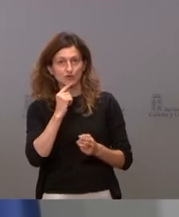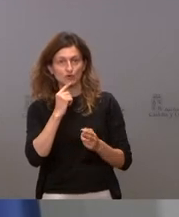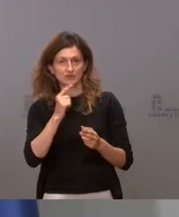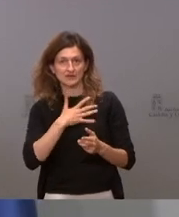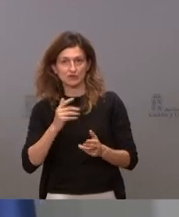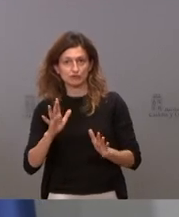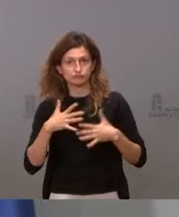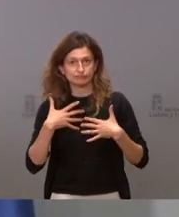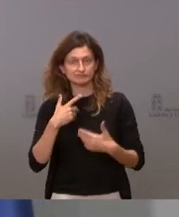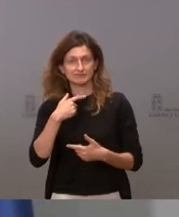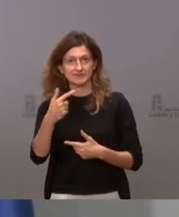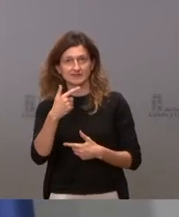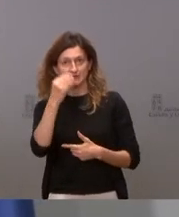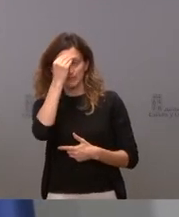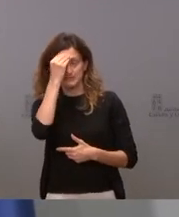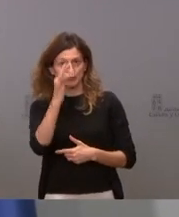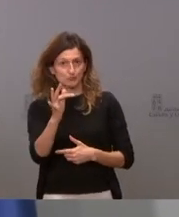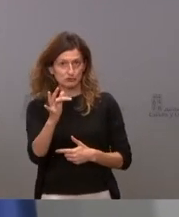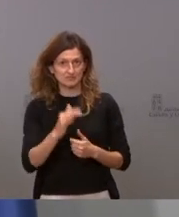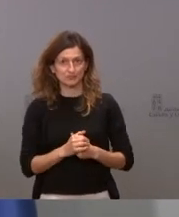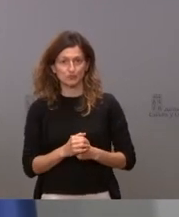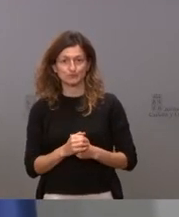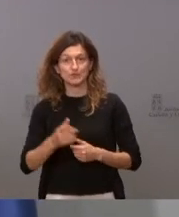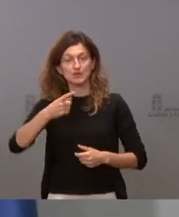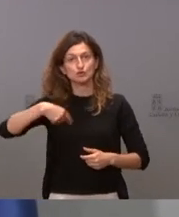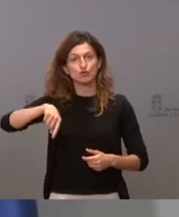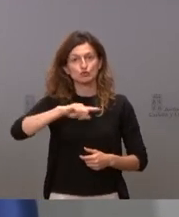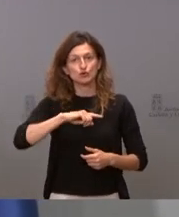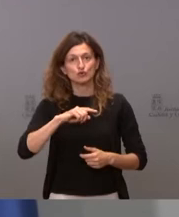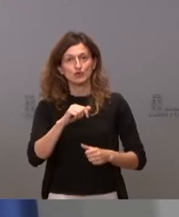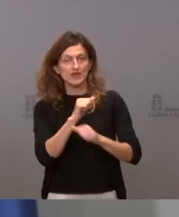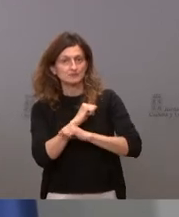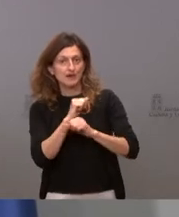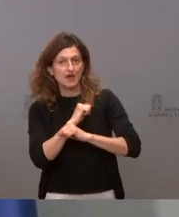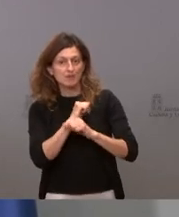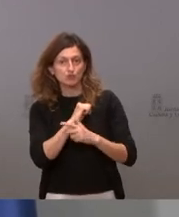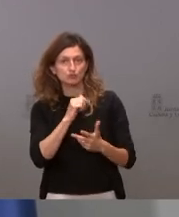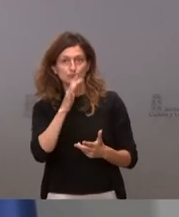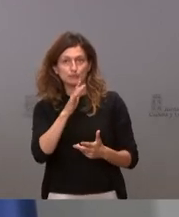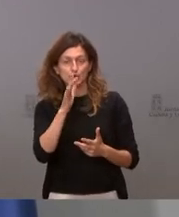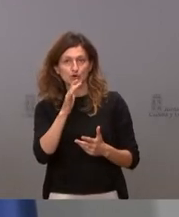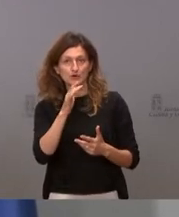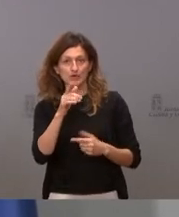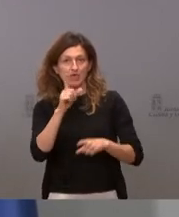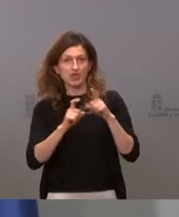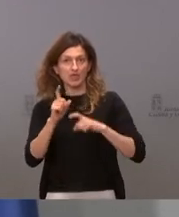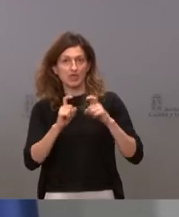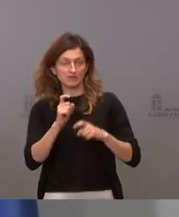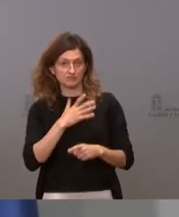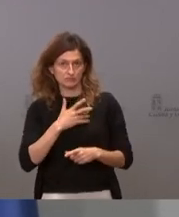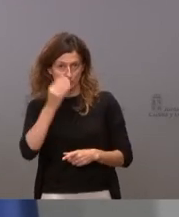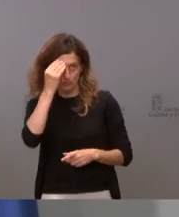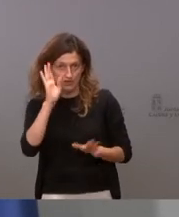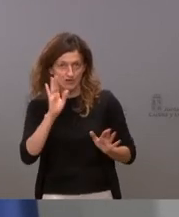muy optimistas. Nosotros no esperamos que se dé un retroceso en esta situación porque